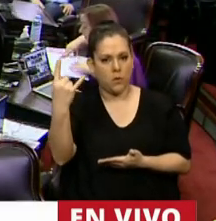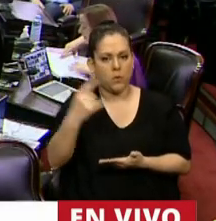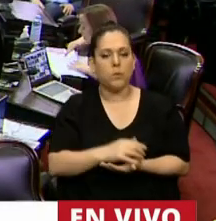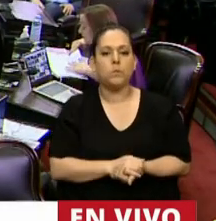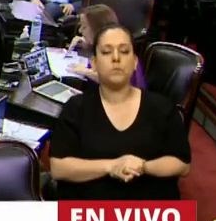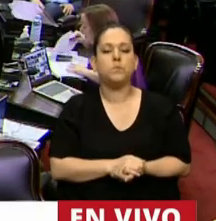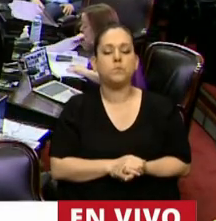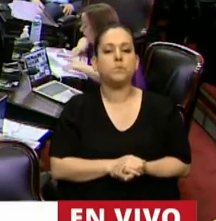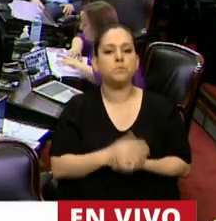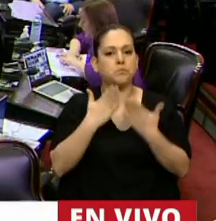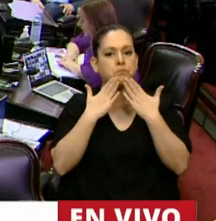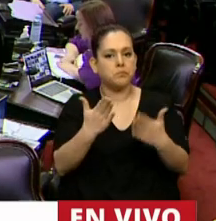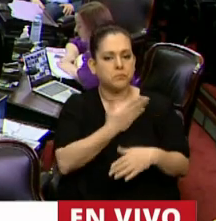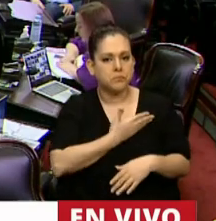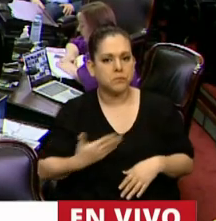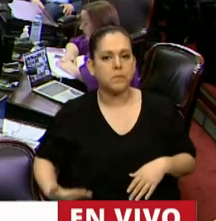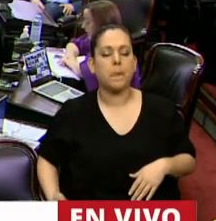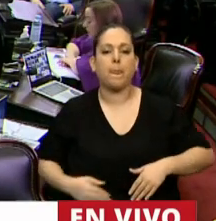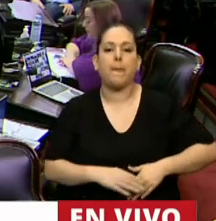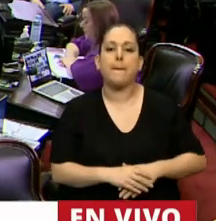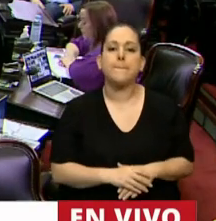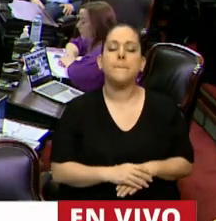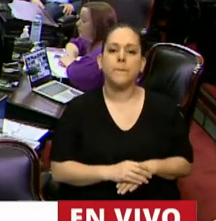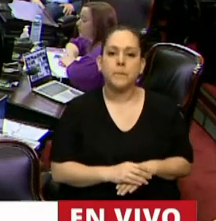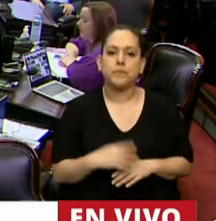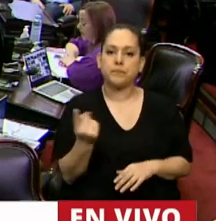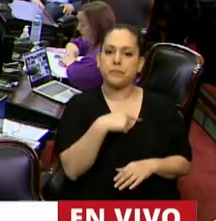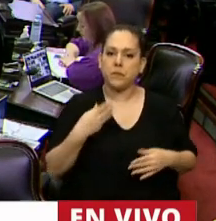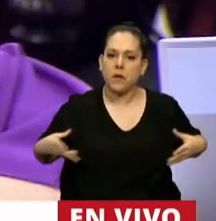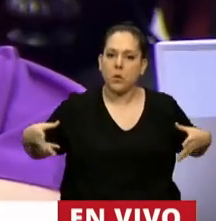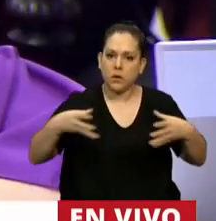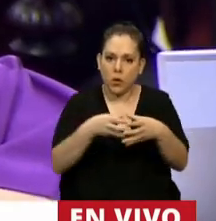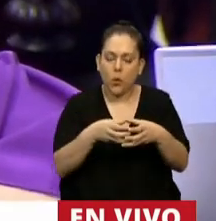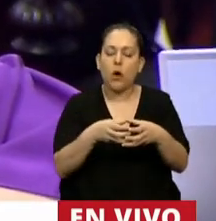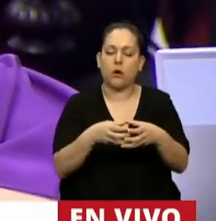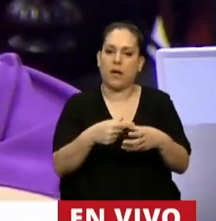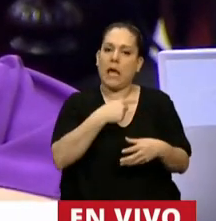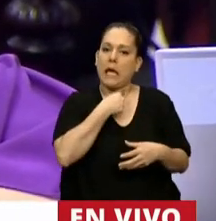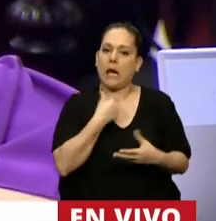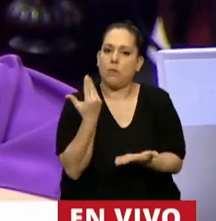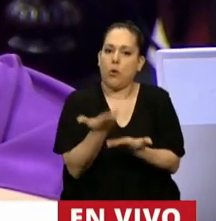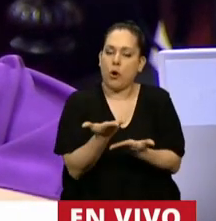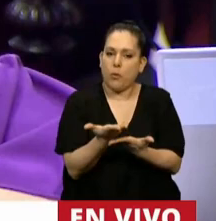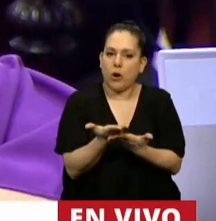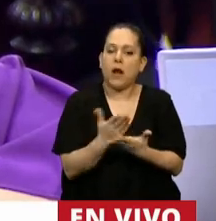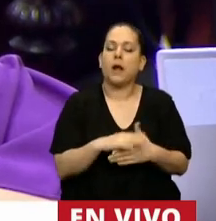Gracias, Presidente. Desde nuestro bloque, queremos proponer